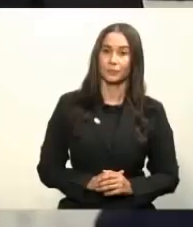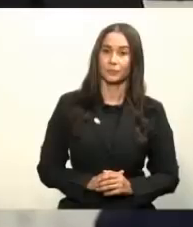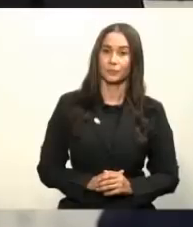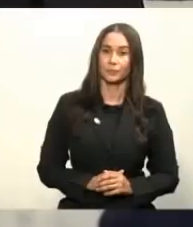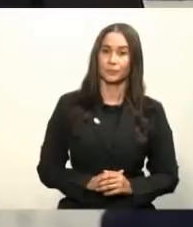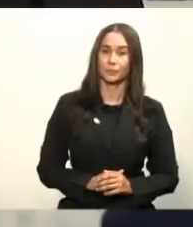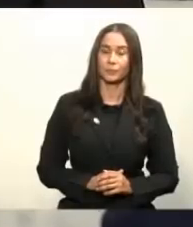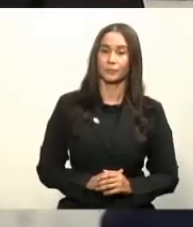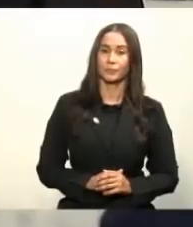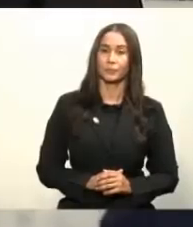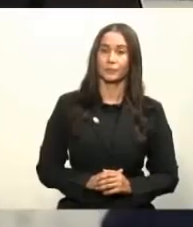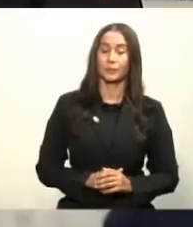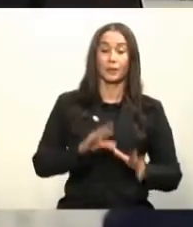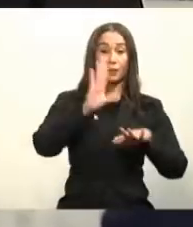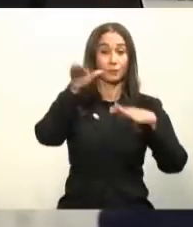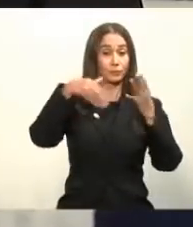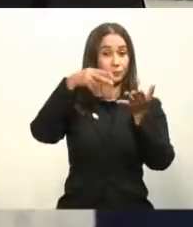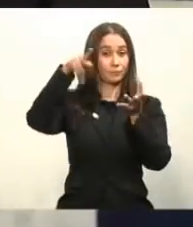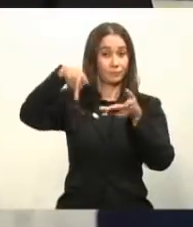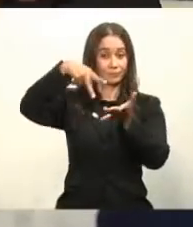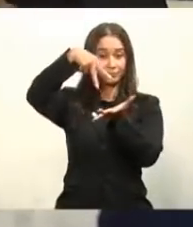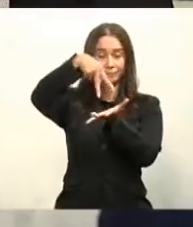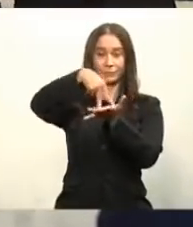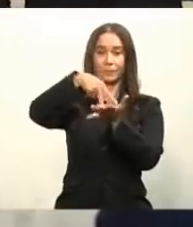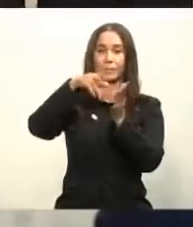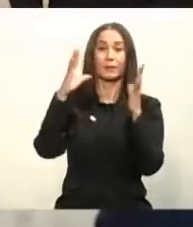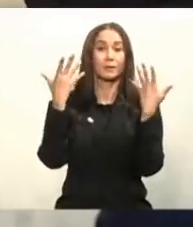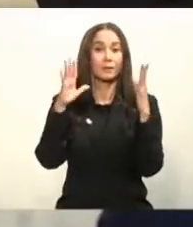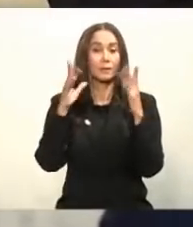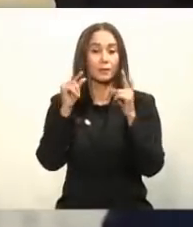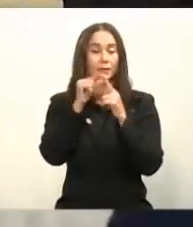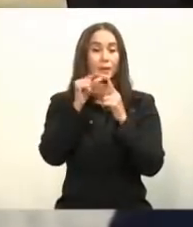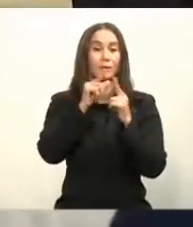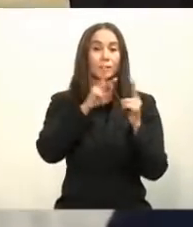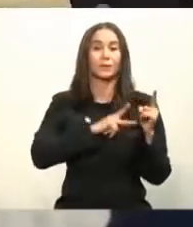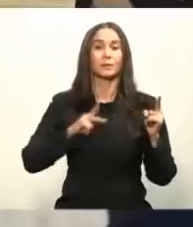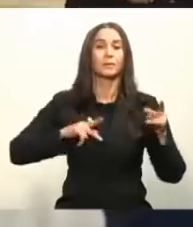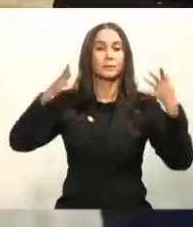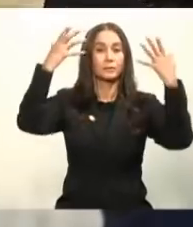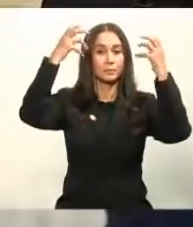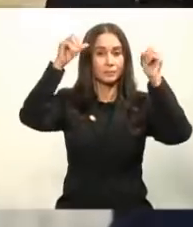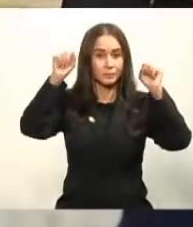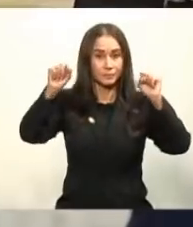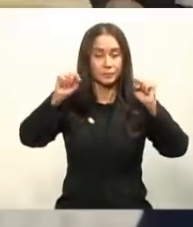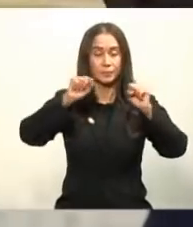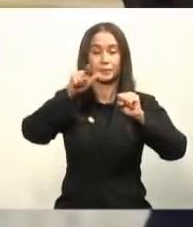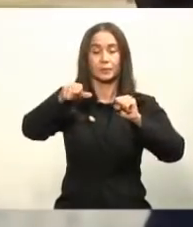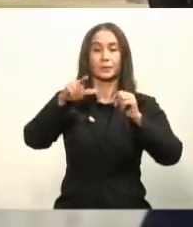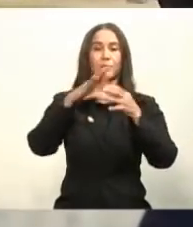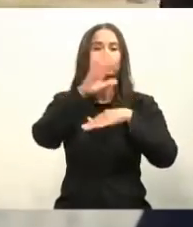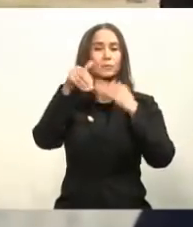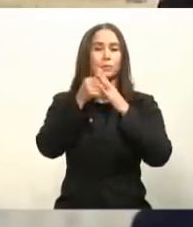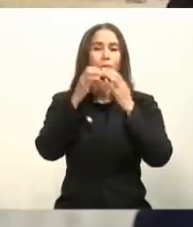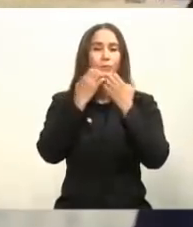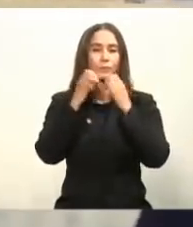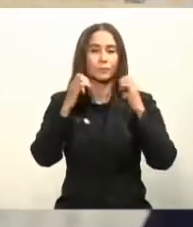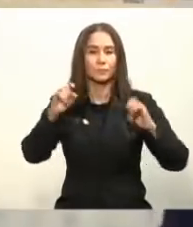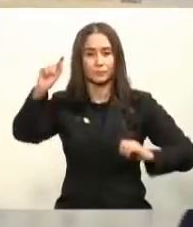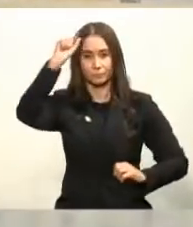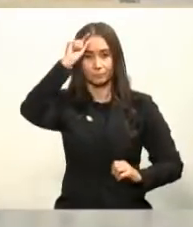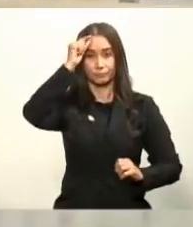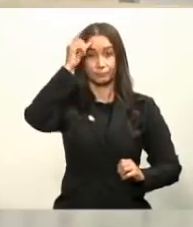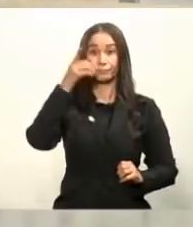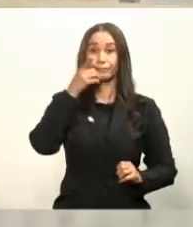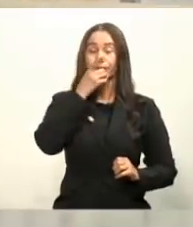auditorio de pie aplaudiendo las palabras de la vicepresidenta de la república y en ellas todo el esfuerzo del gobierno